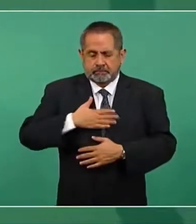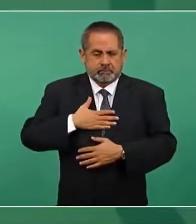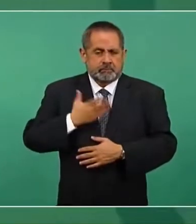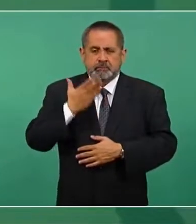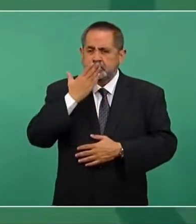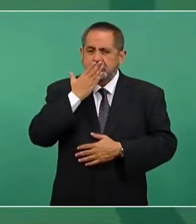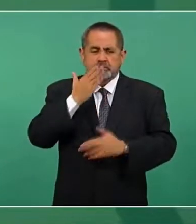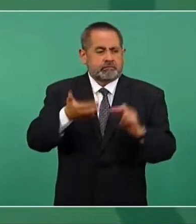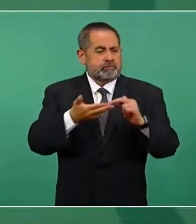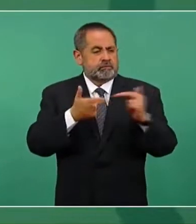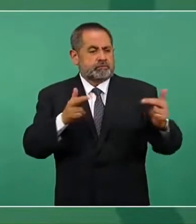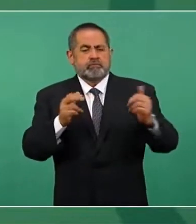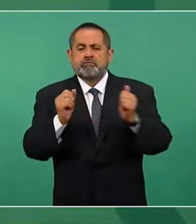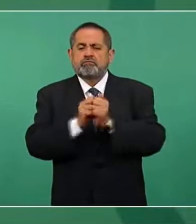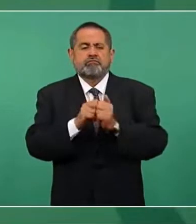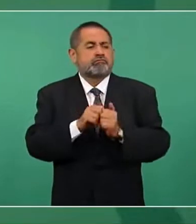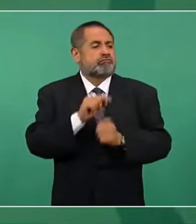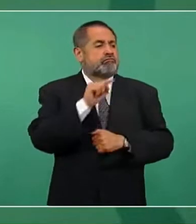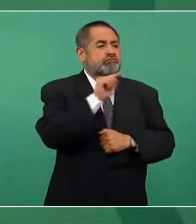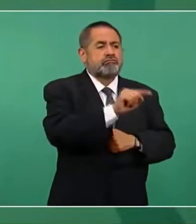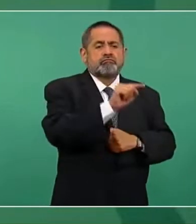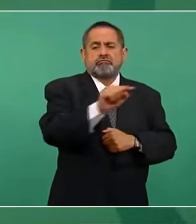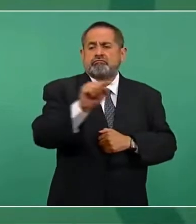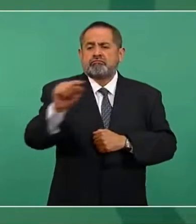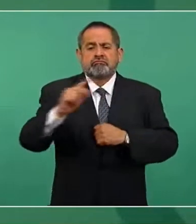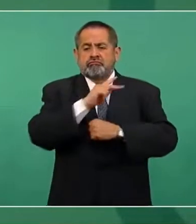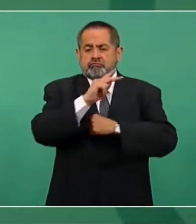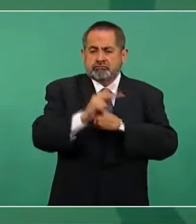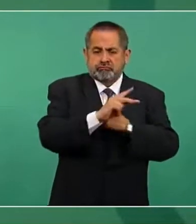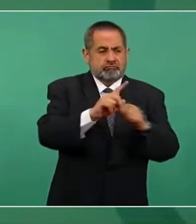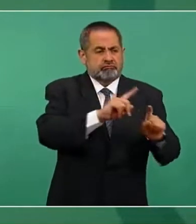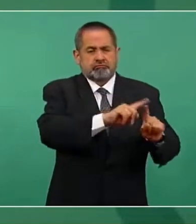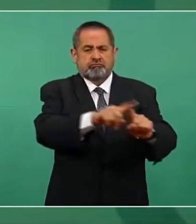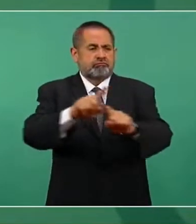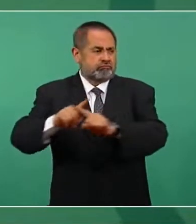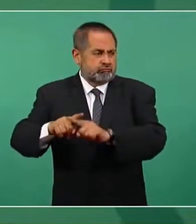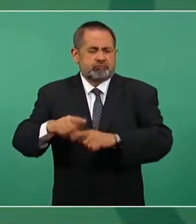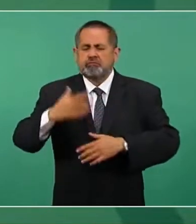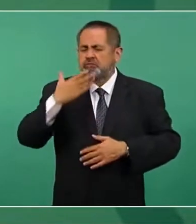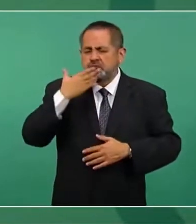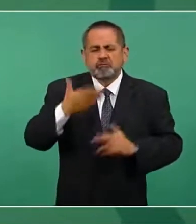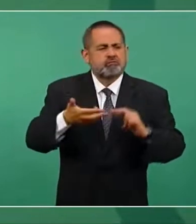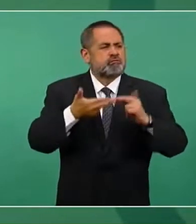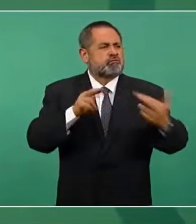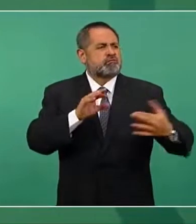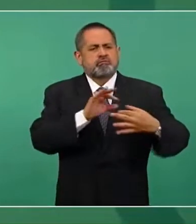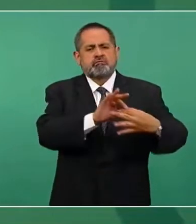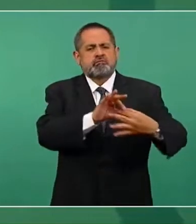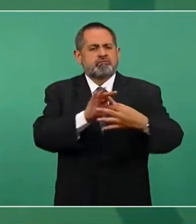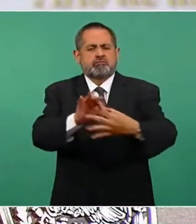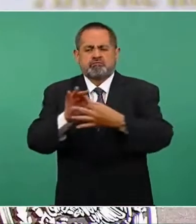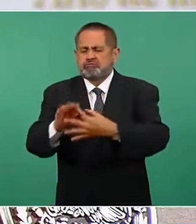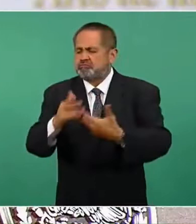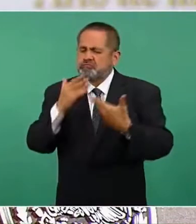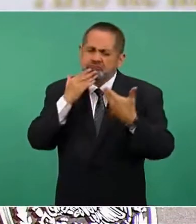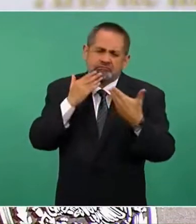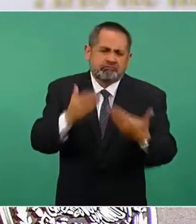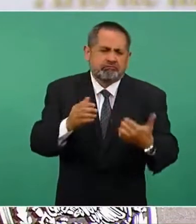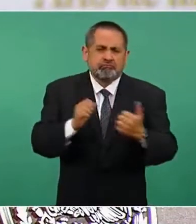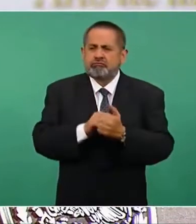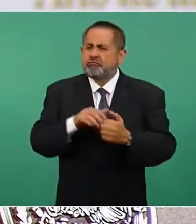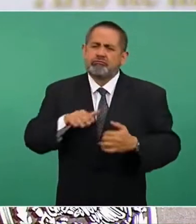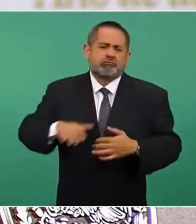con todos los gobiernos, con todos los países, desde luego con todos los